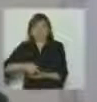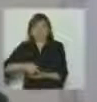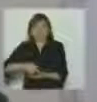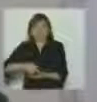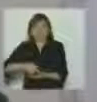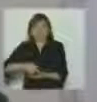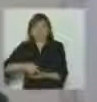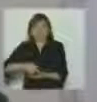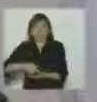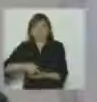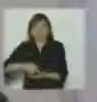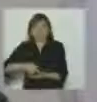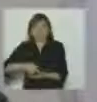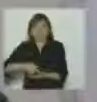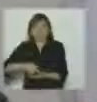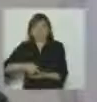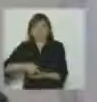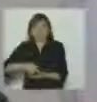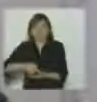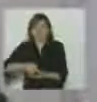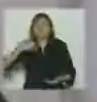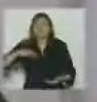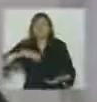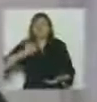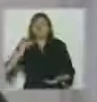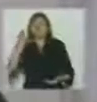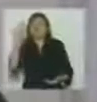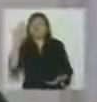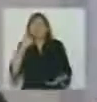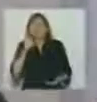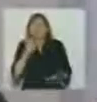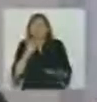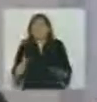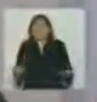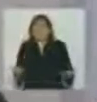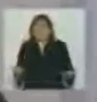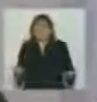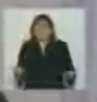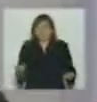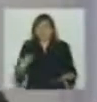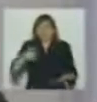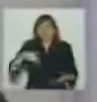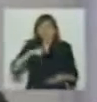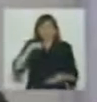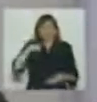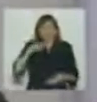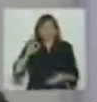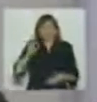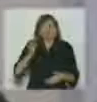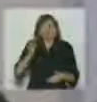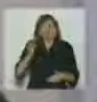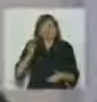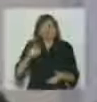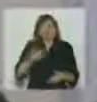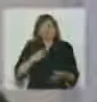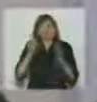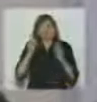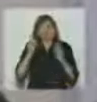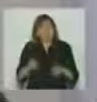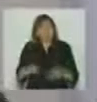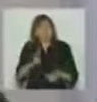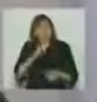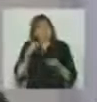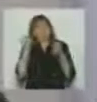comprada nadie sabe lo que le va a pasar nadie sabe lo que va a construir entonces yo creo que es también un